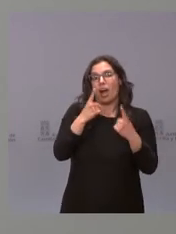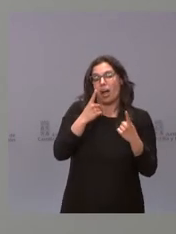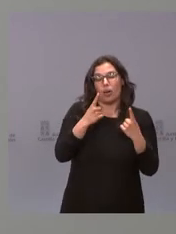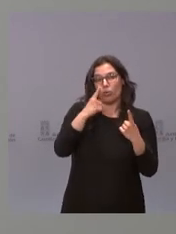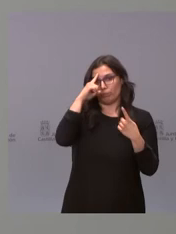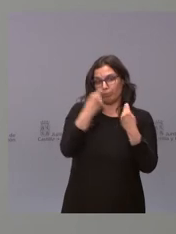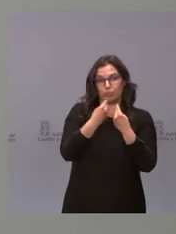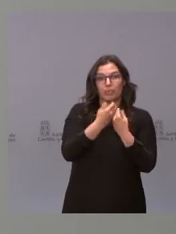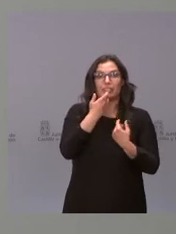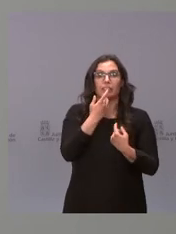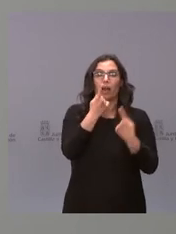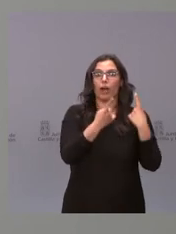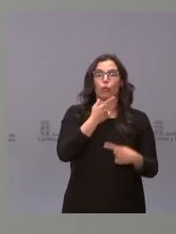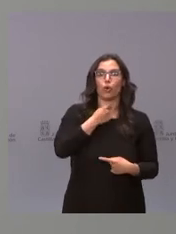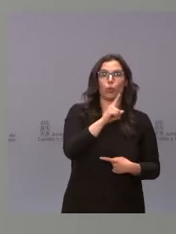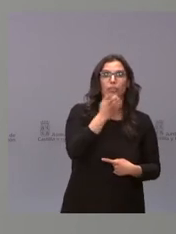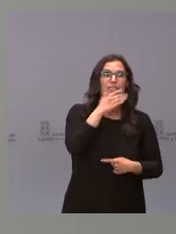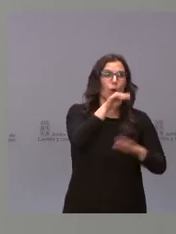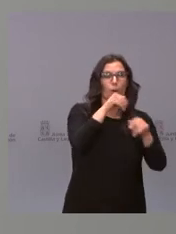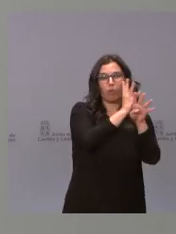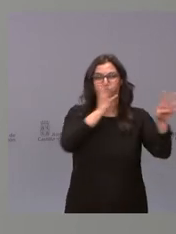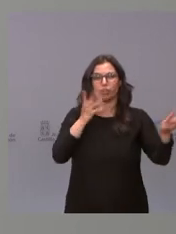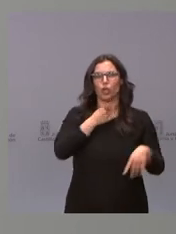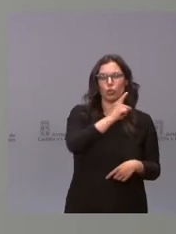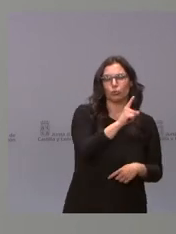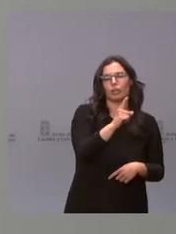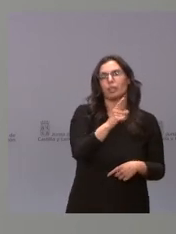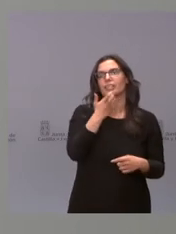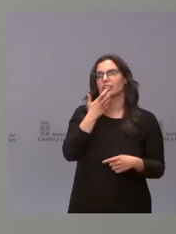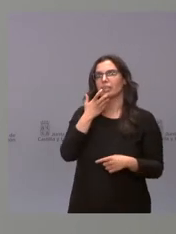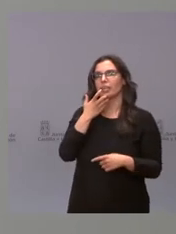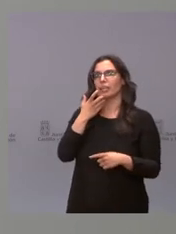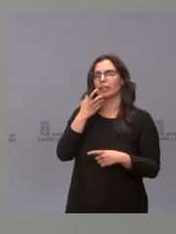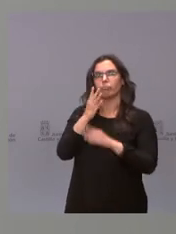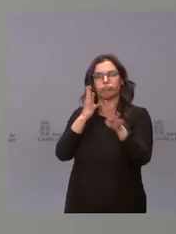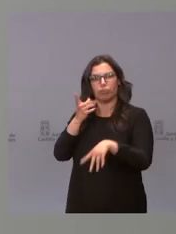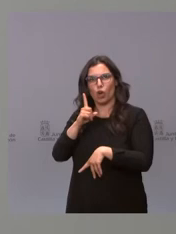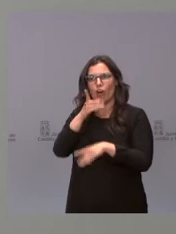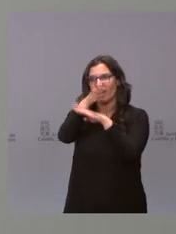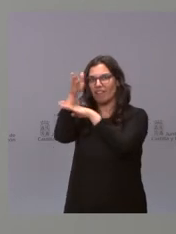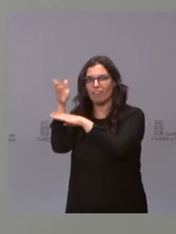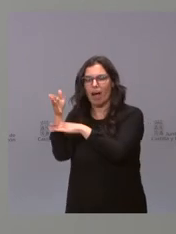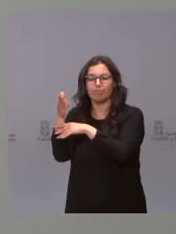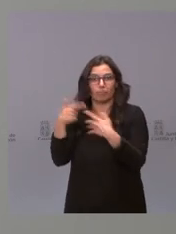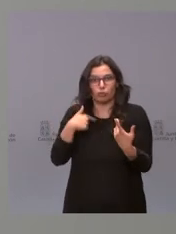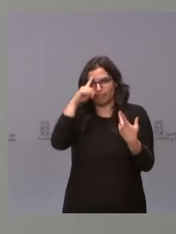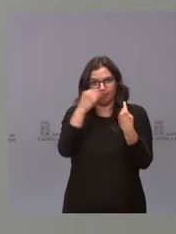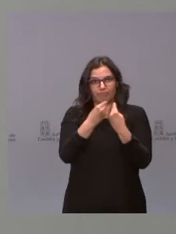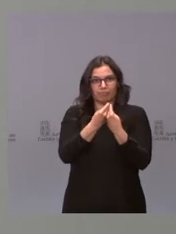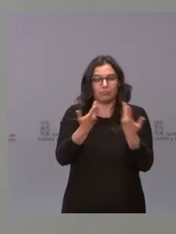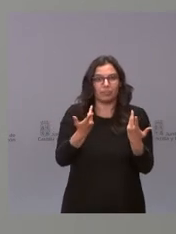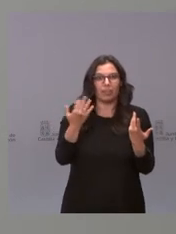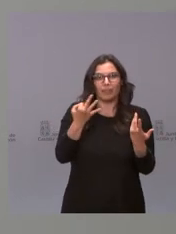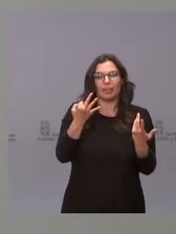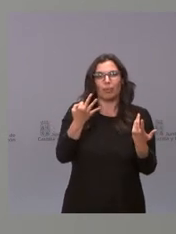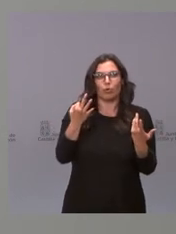hacemos vacunación masiva porque hacemos vacunación masiva y si hacemos y si no no lo entiendo o sea yo creo que deberíamos de tener